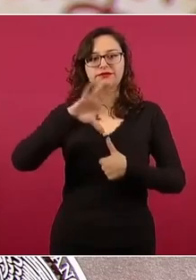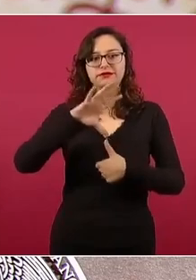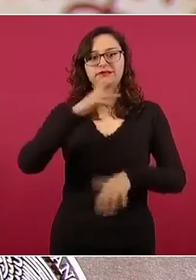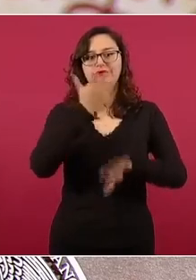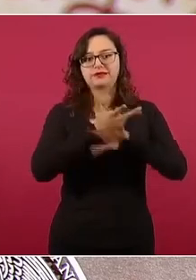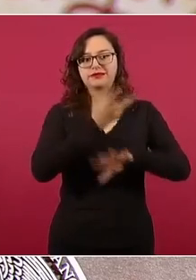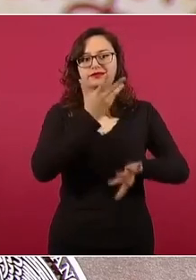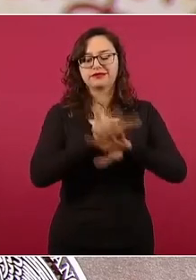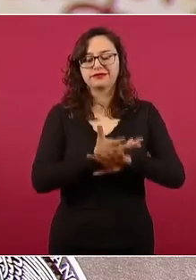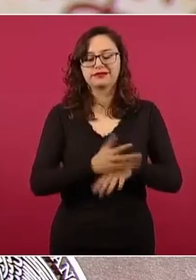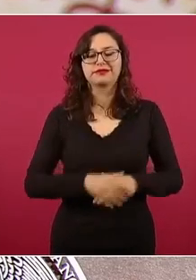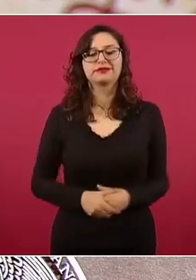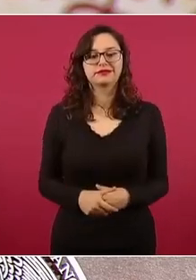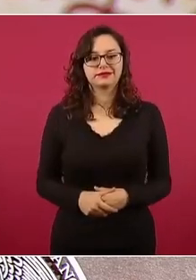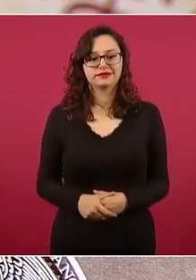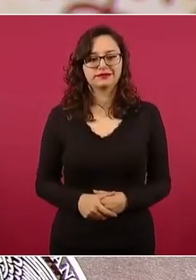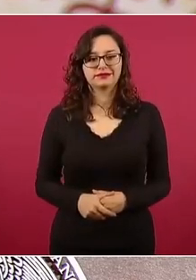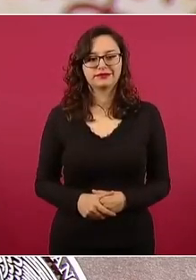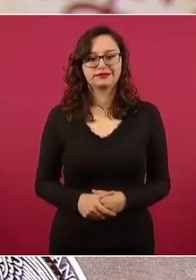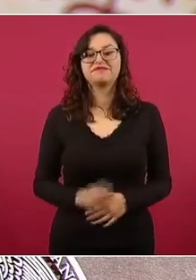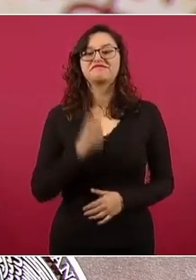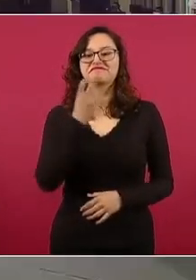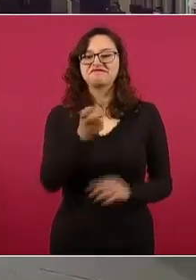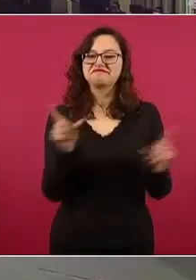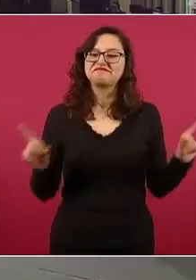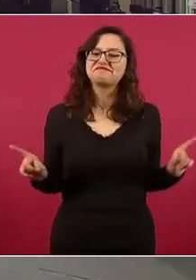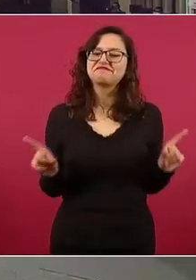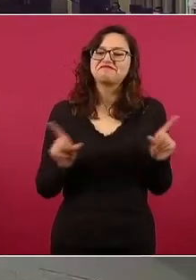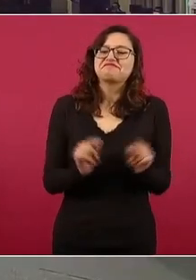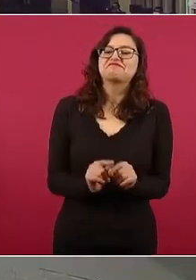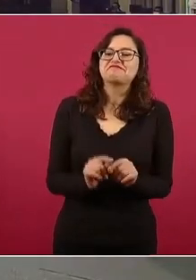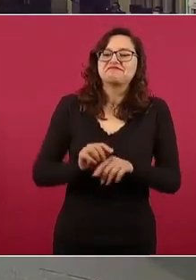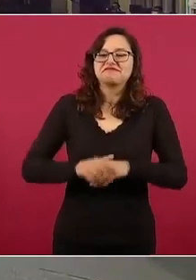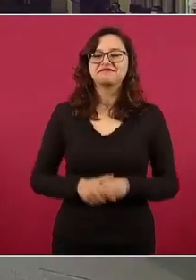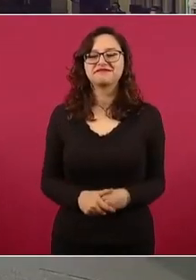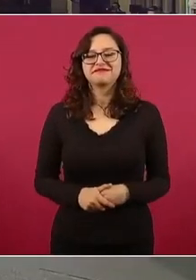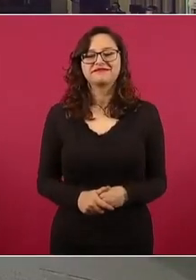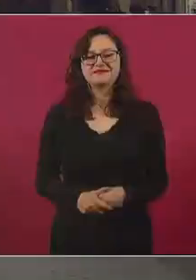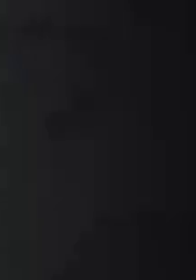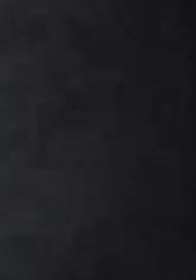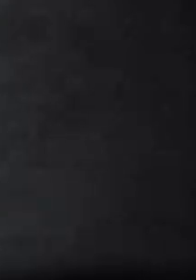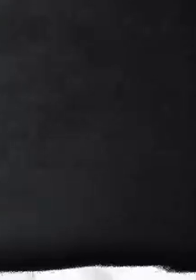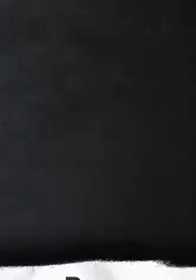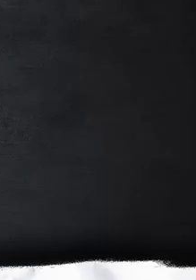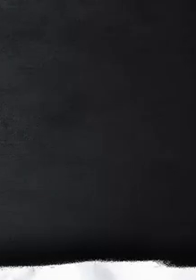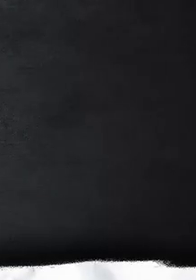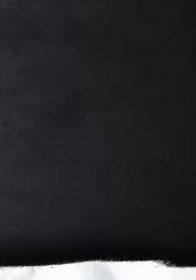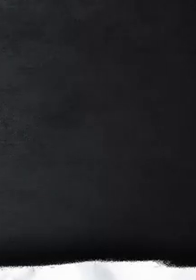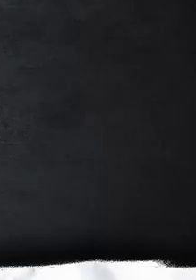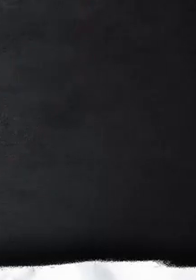grande del mundo. Y con esto terminamos. ¿Es cuánto, señor presidente? ¡Gracias!